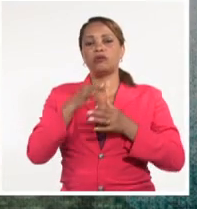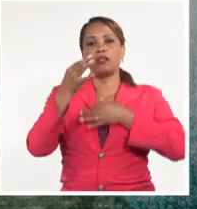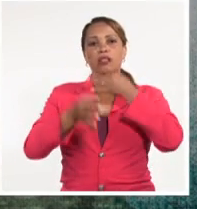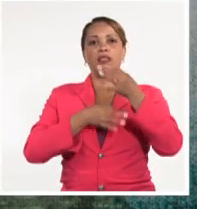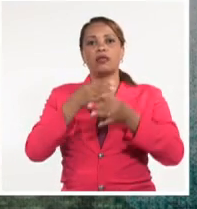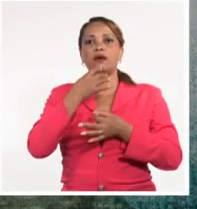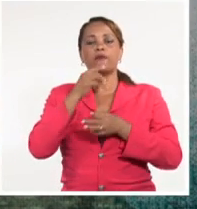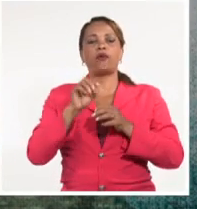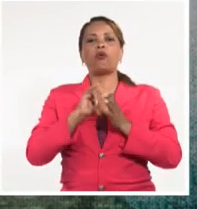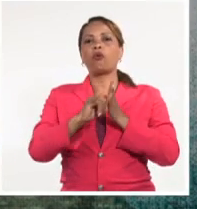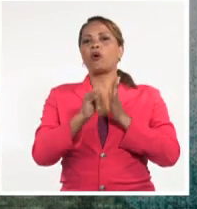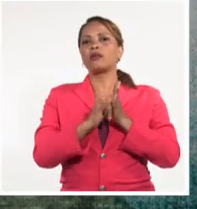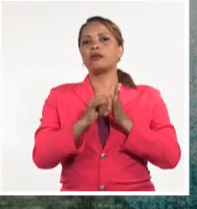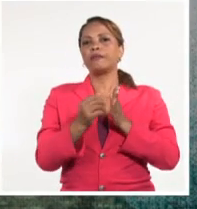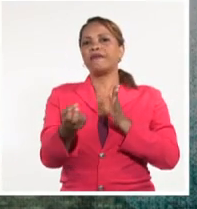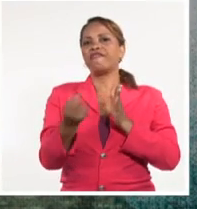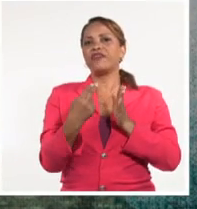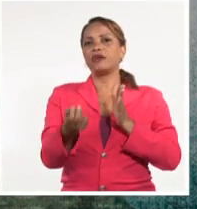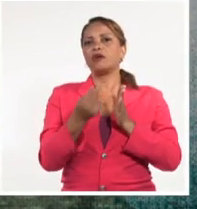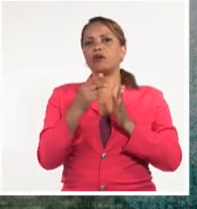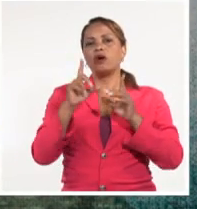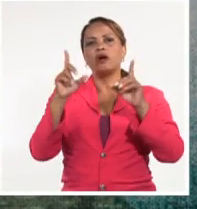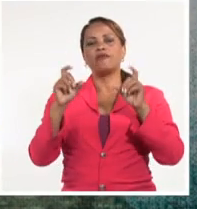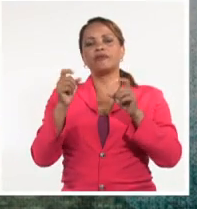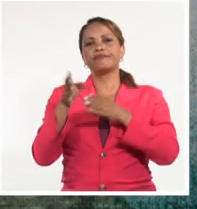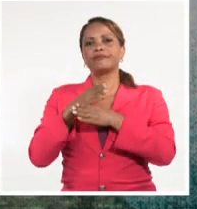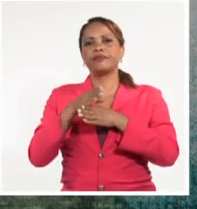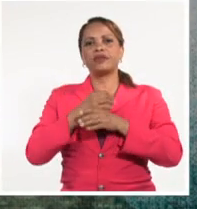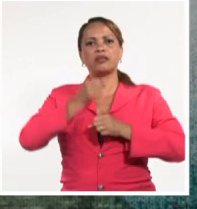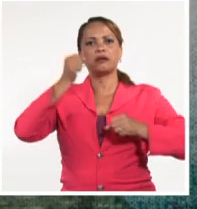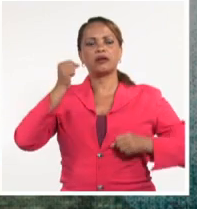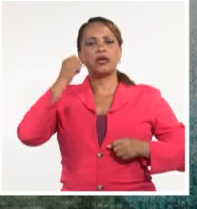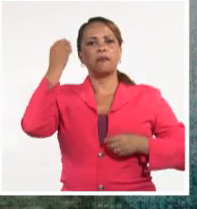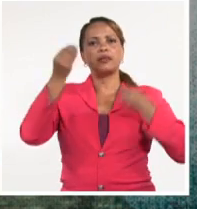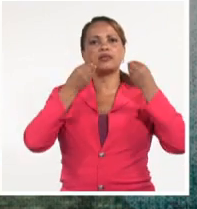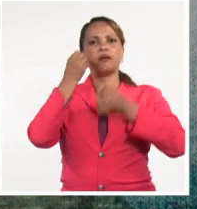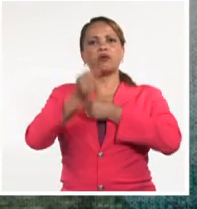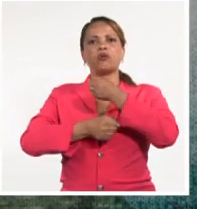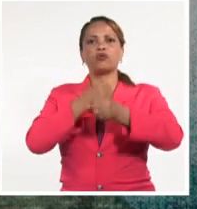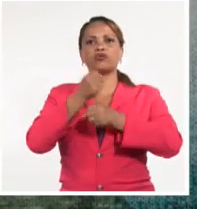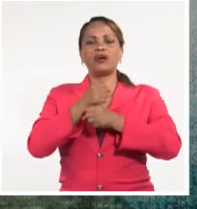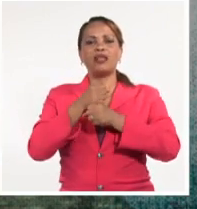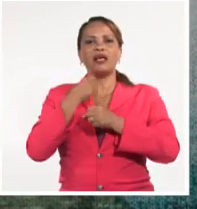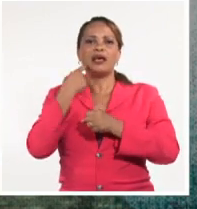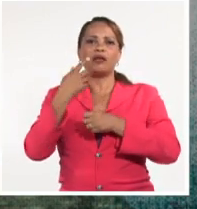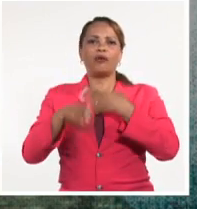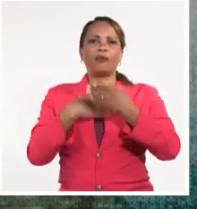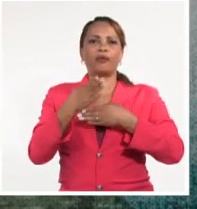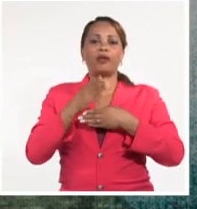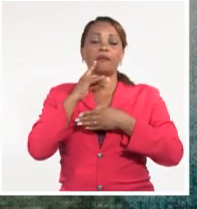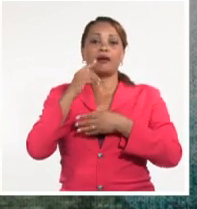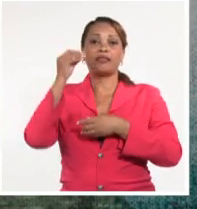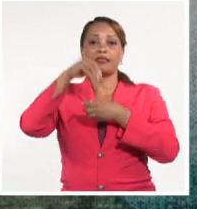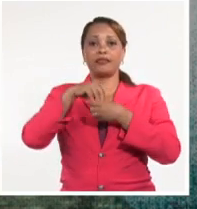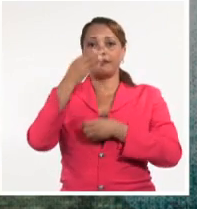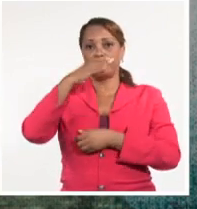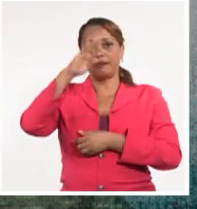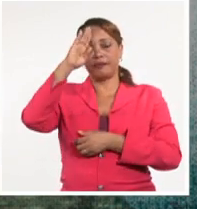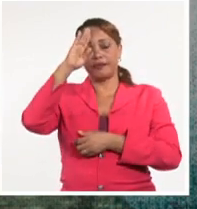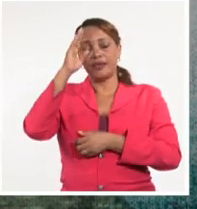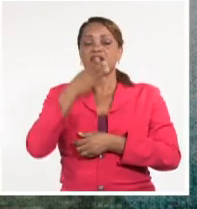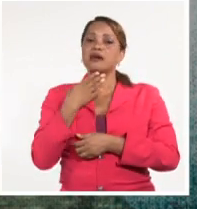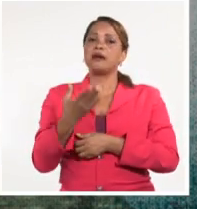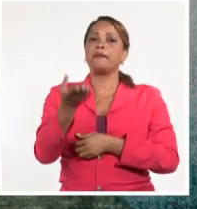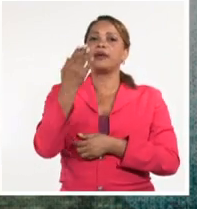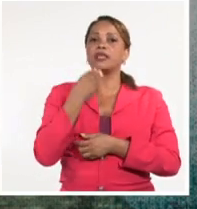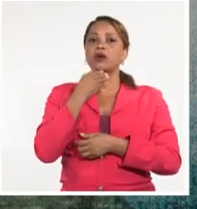Perhuacza, este me envió fotos de varios armamentos que pensaba utilizar en la revuelta nacional en Cuba. Este me dijo